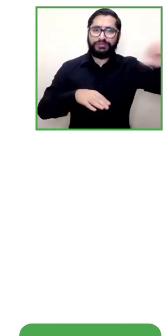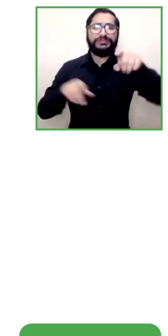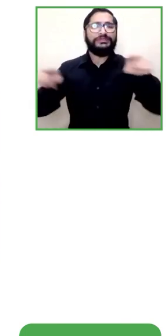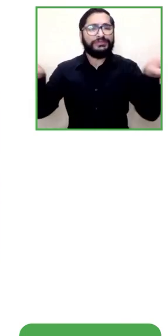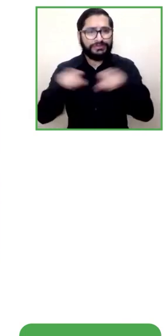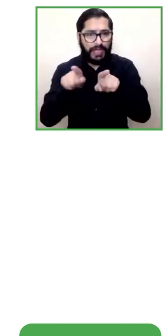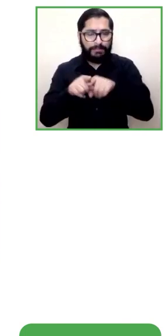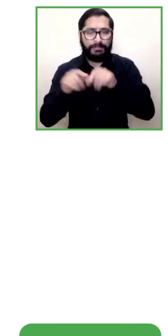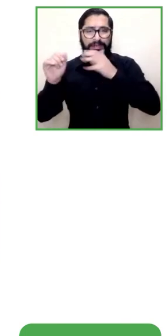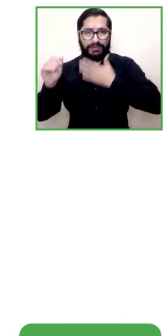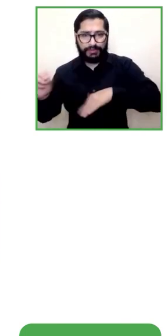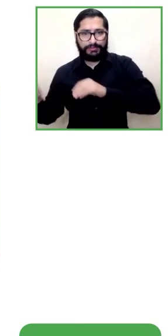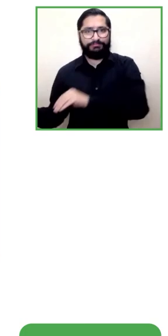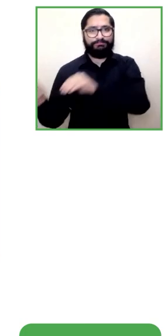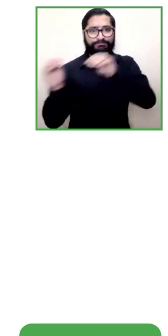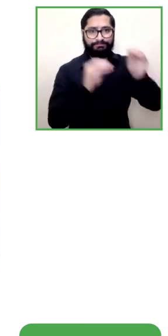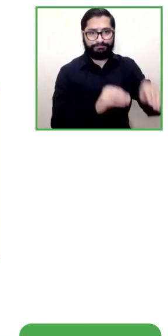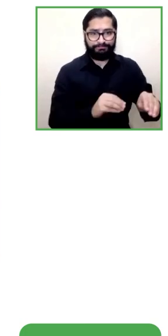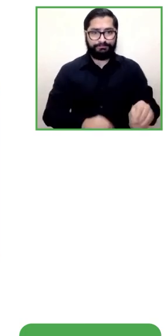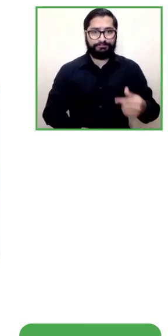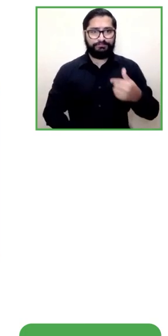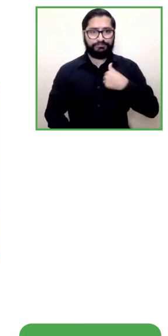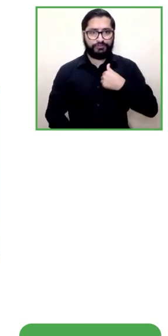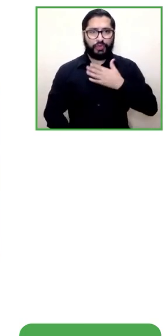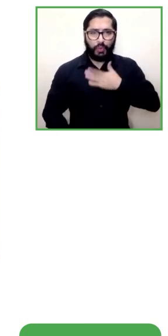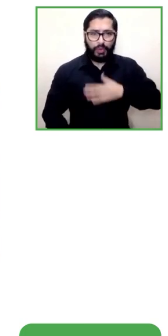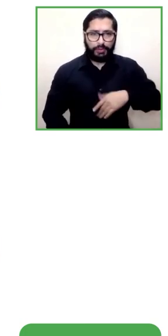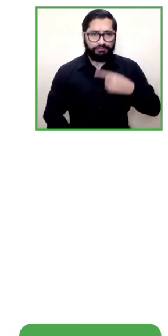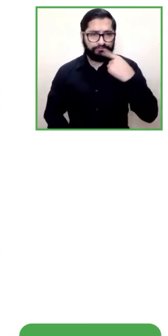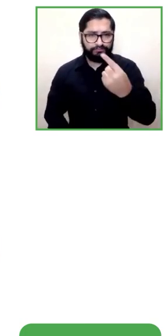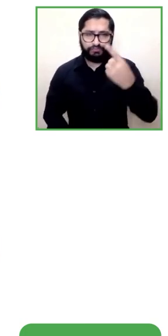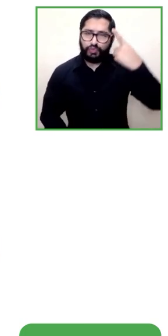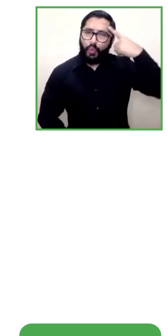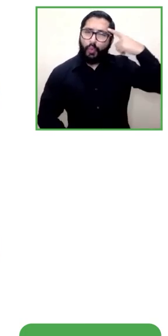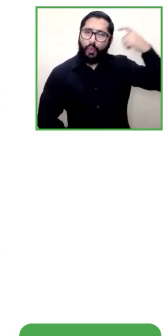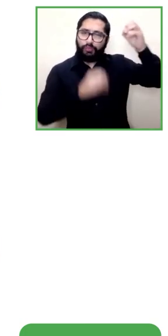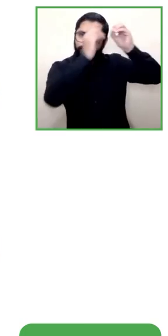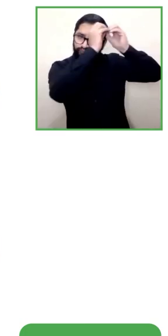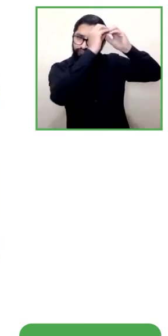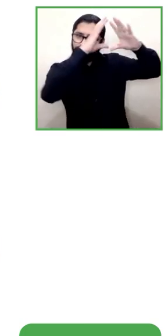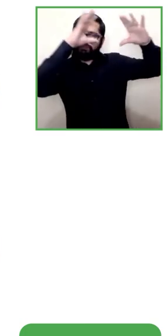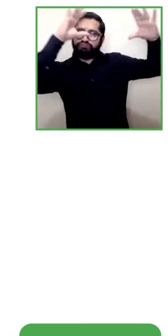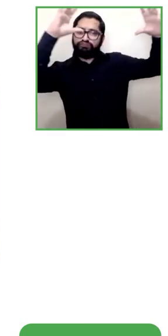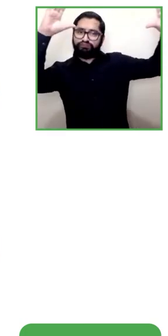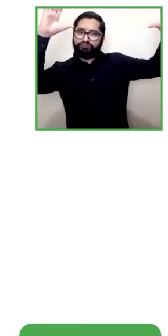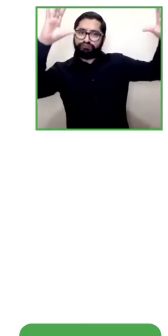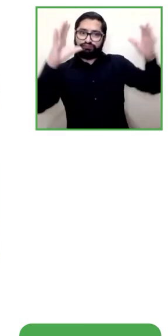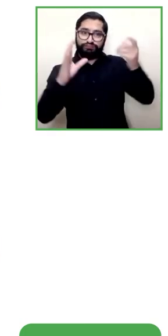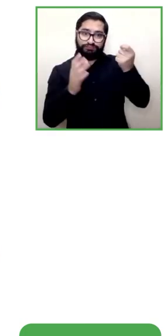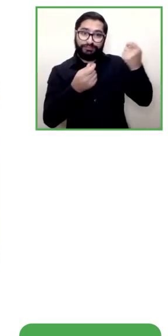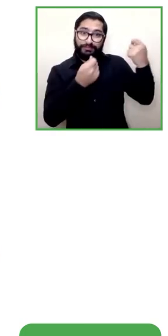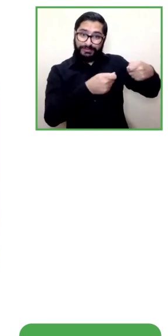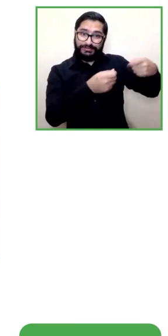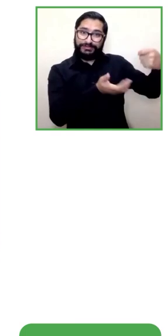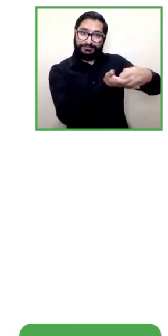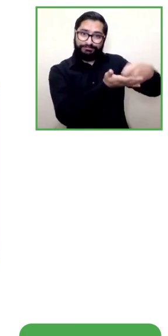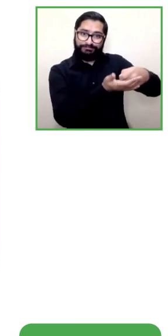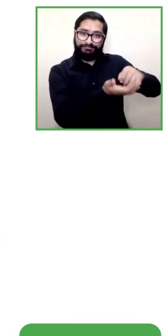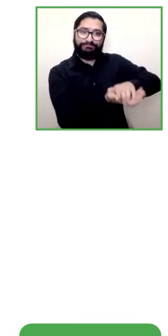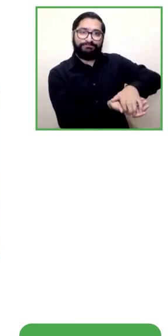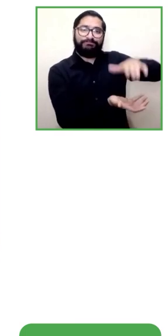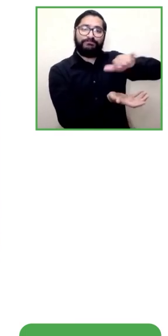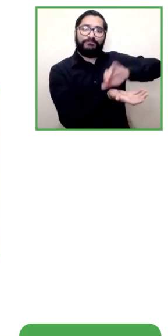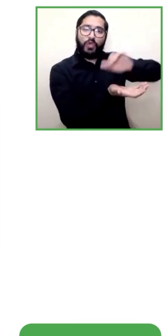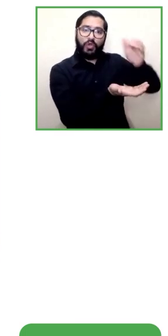¿para qué? para que facilite también la comunicación a nivel nacional y todas las personas